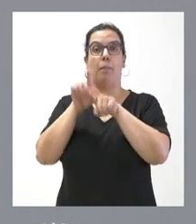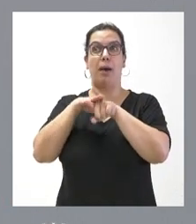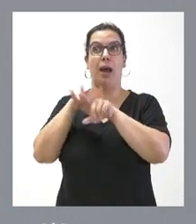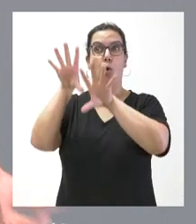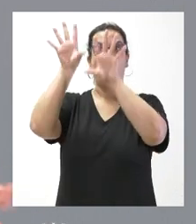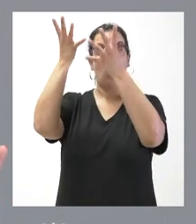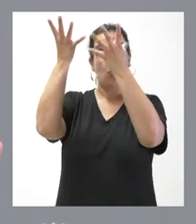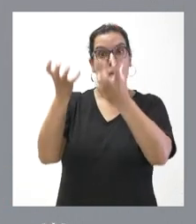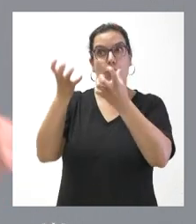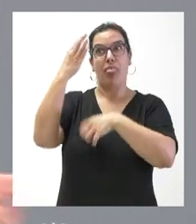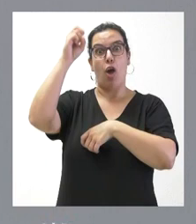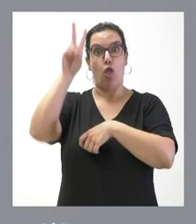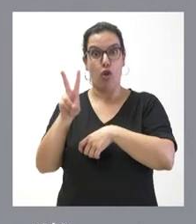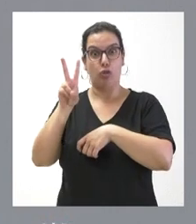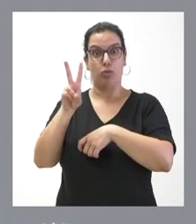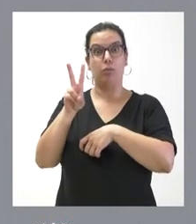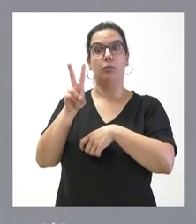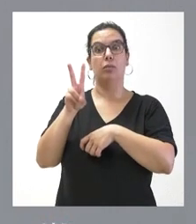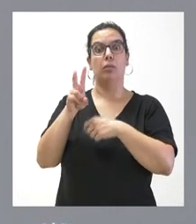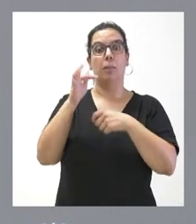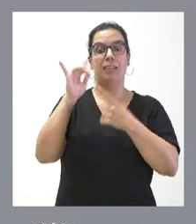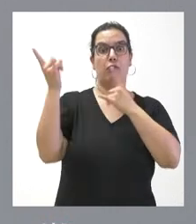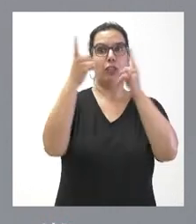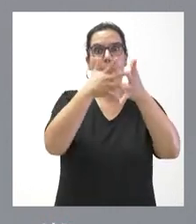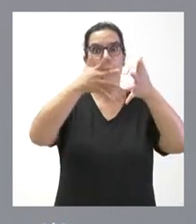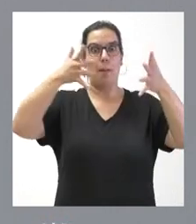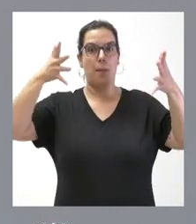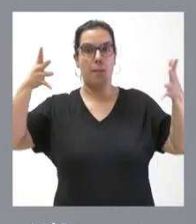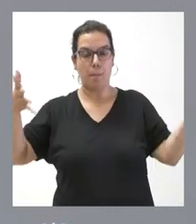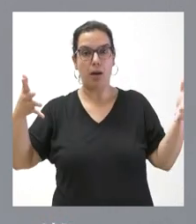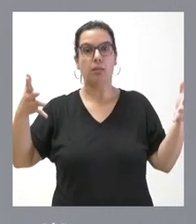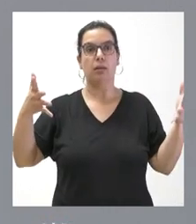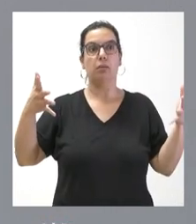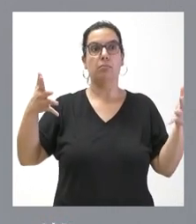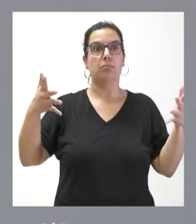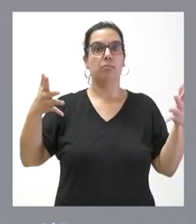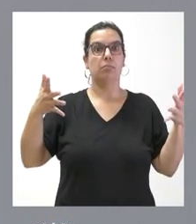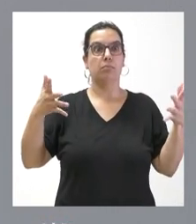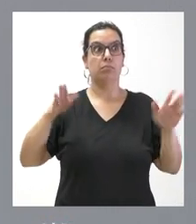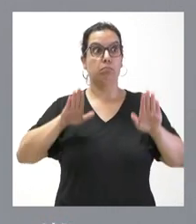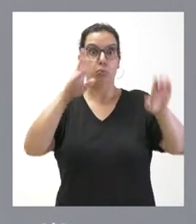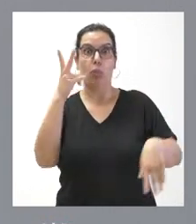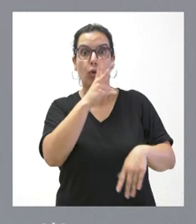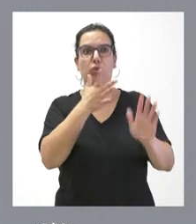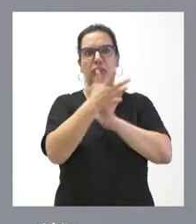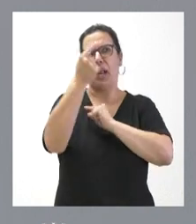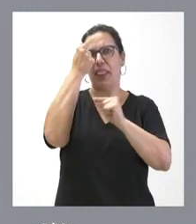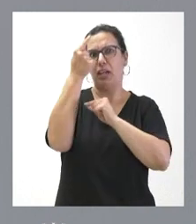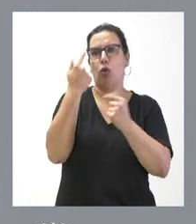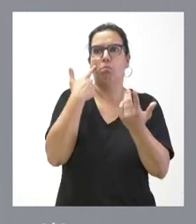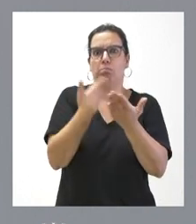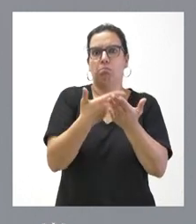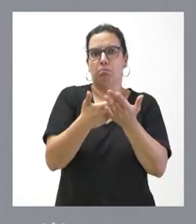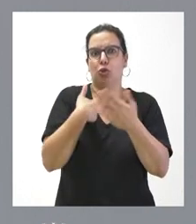desarrollo y extensión de nuestra superficie forestal que también ha crecido en los últimos años, pues yo creo que son datos que pongo